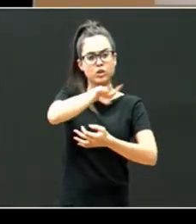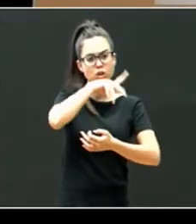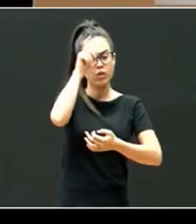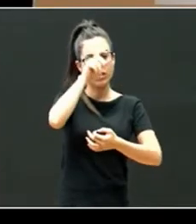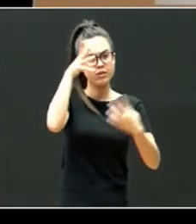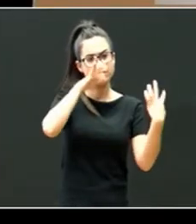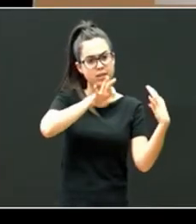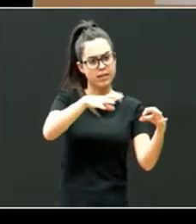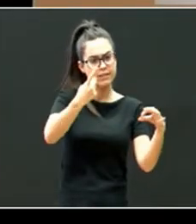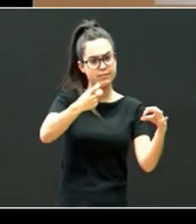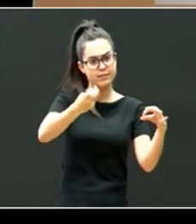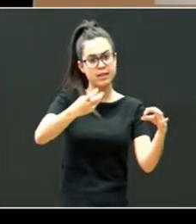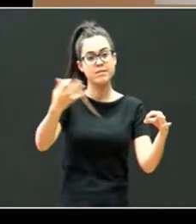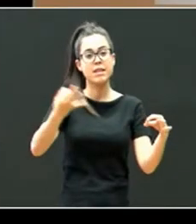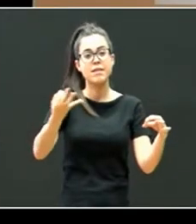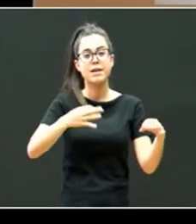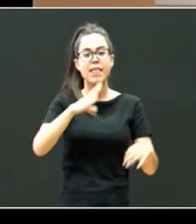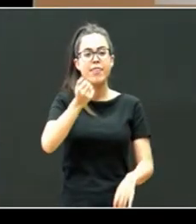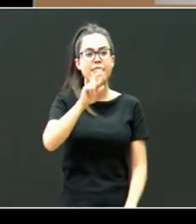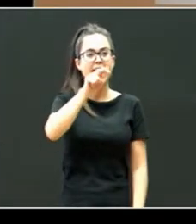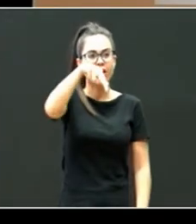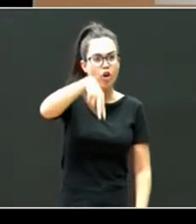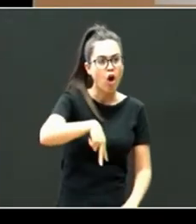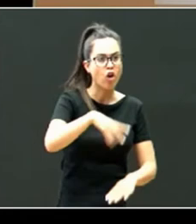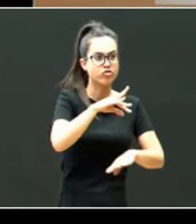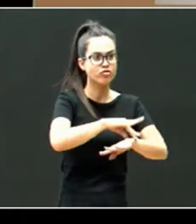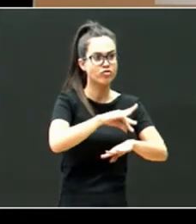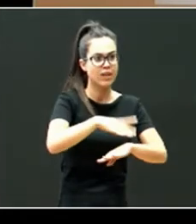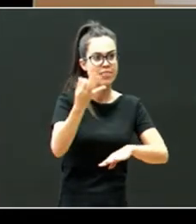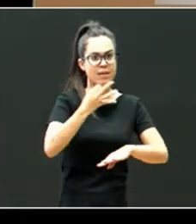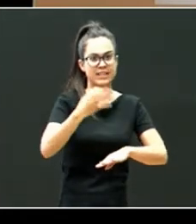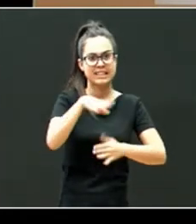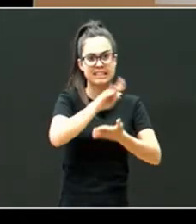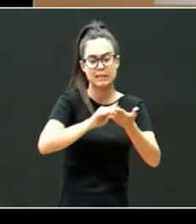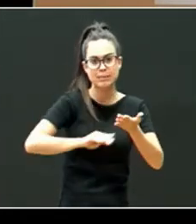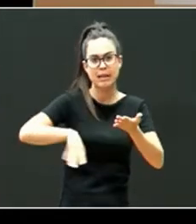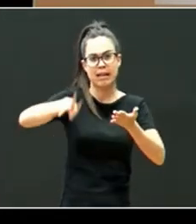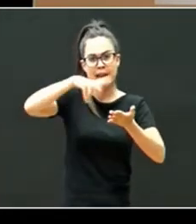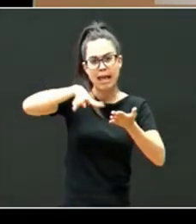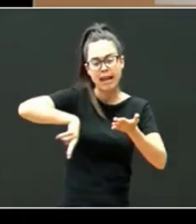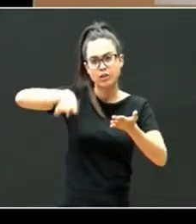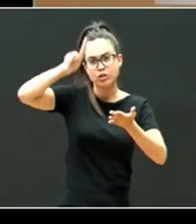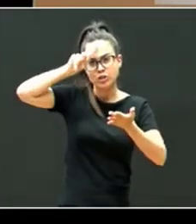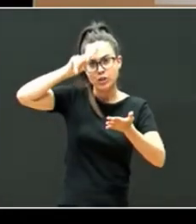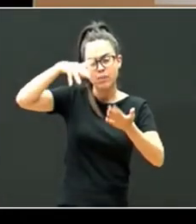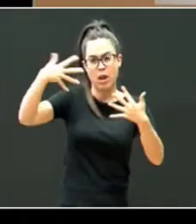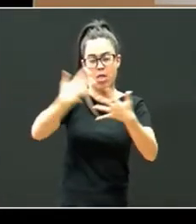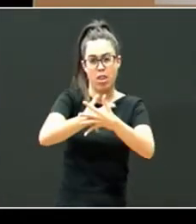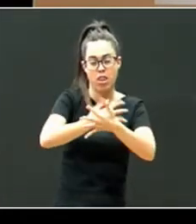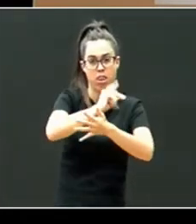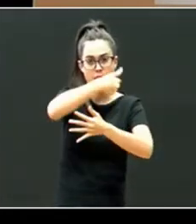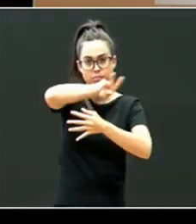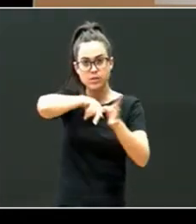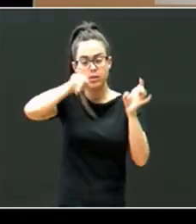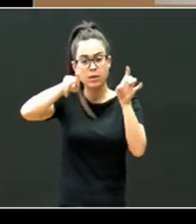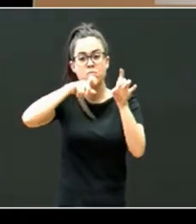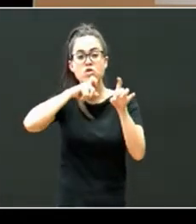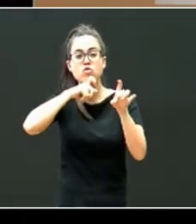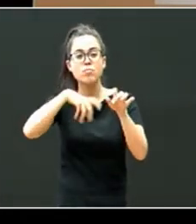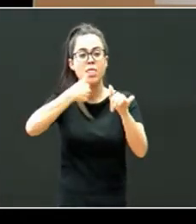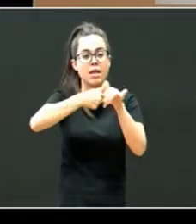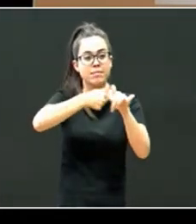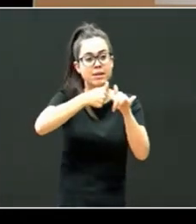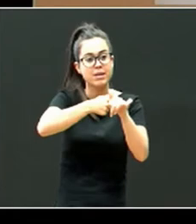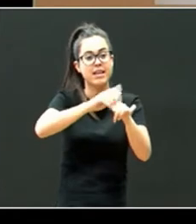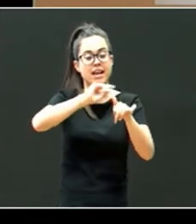tenéis que saber de Crohn tenéis que saber de dislexia tenéis que saber de todo tipo de cosas y también de trauma y de apego y de resiliencia